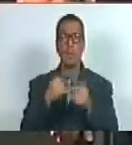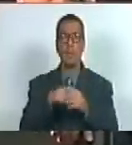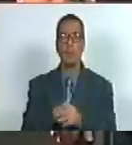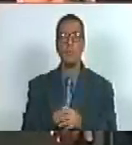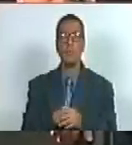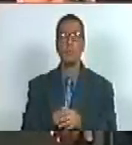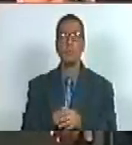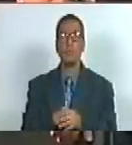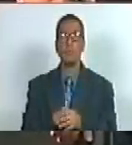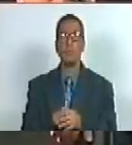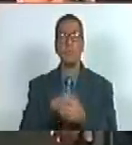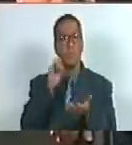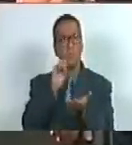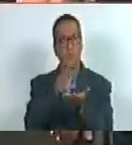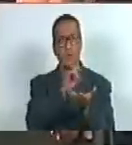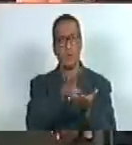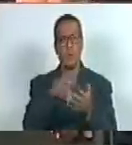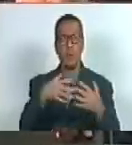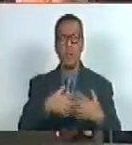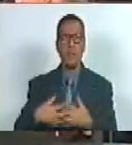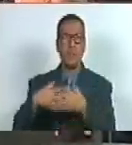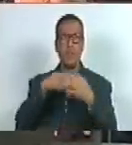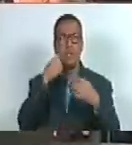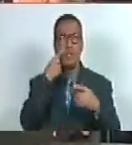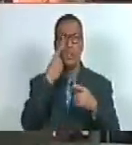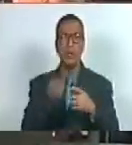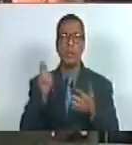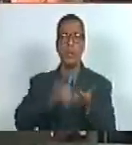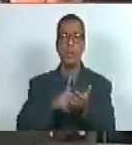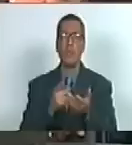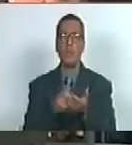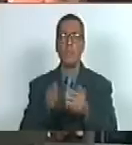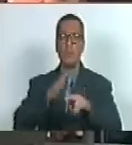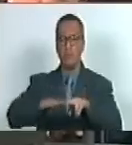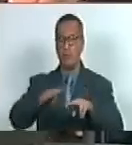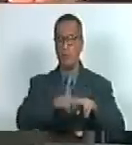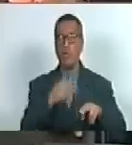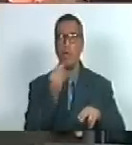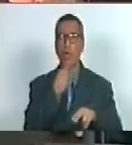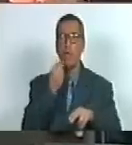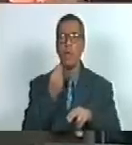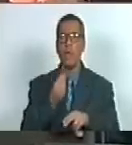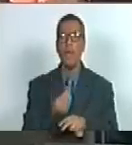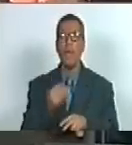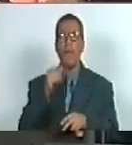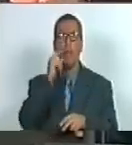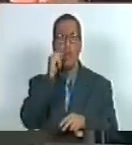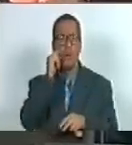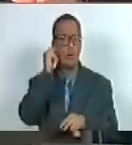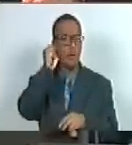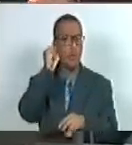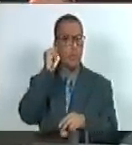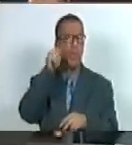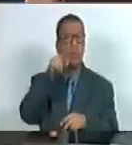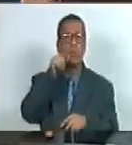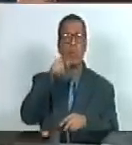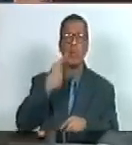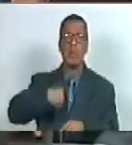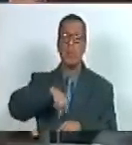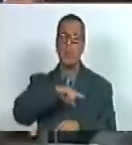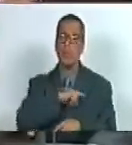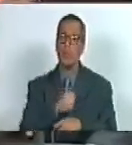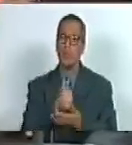de los Estados Unidos los van a ver devueltos niños niñas jóvenes hombres mujeres a ellos también nuestra